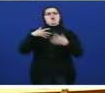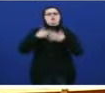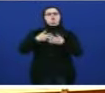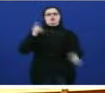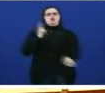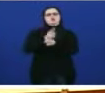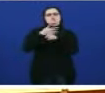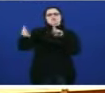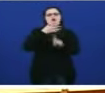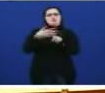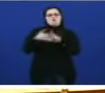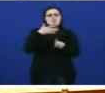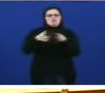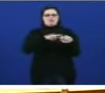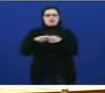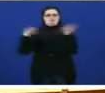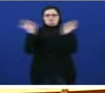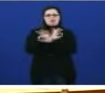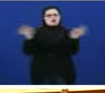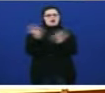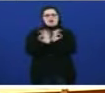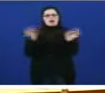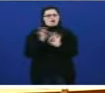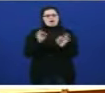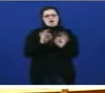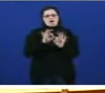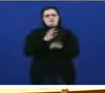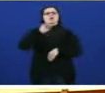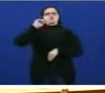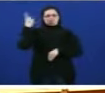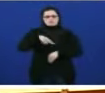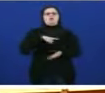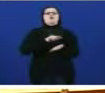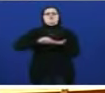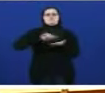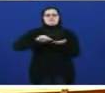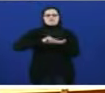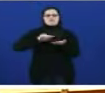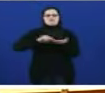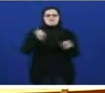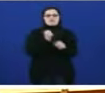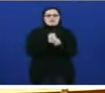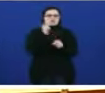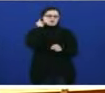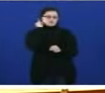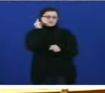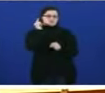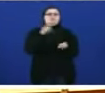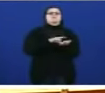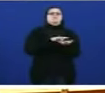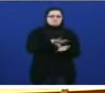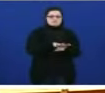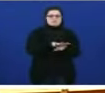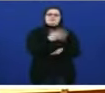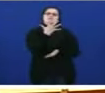xénero. Iso sí, tamén, despedindo as técnicas de igualdade das oficinas de igualdade e benestar, deixaron a 50 mulleres vítimas de violencia de